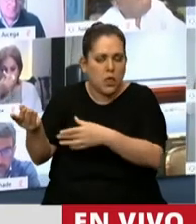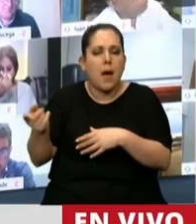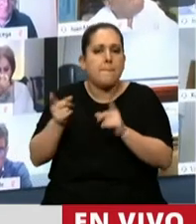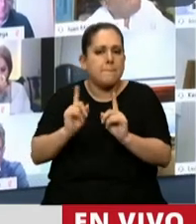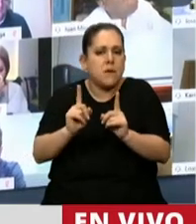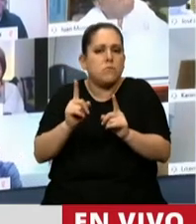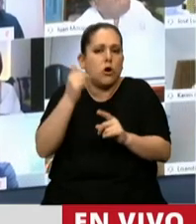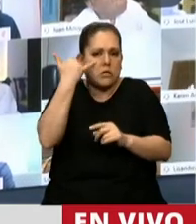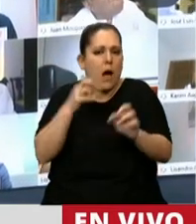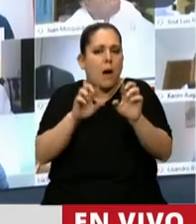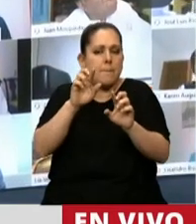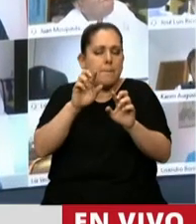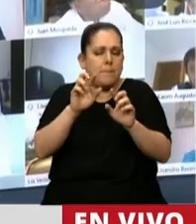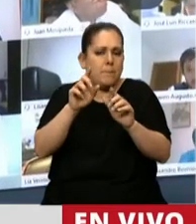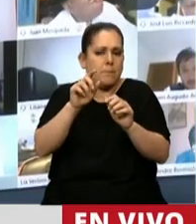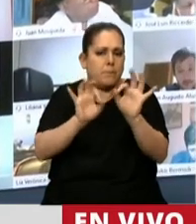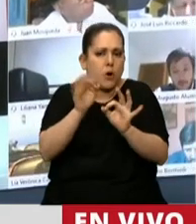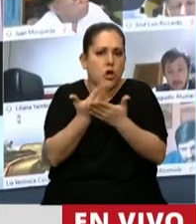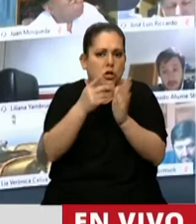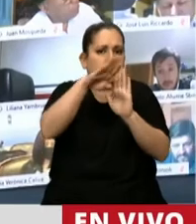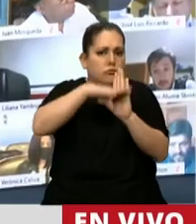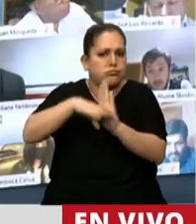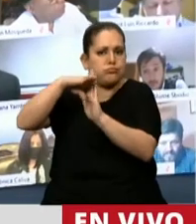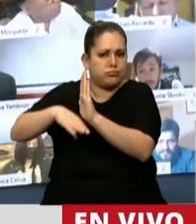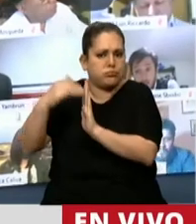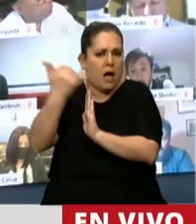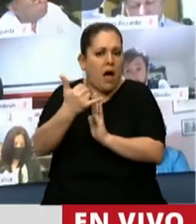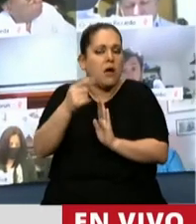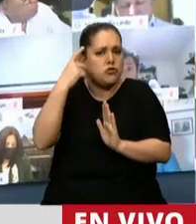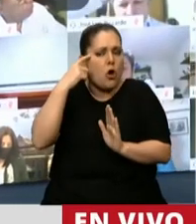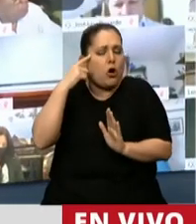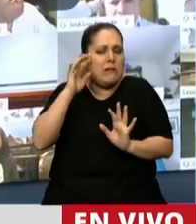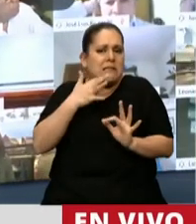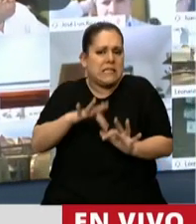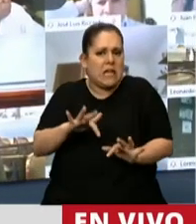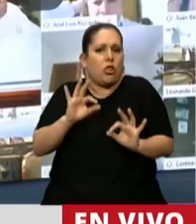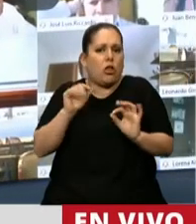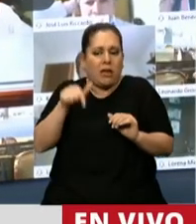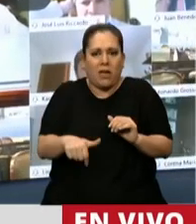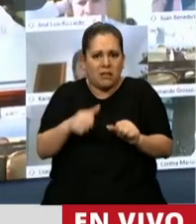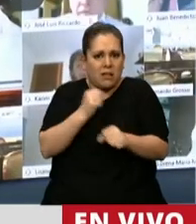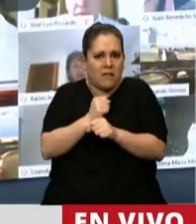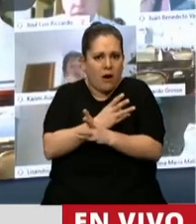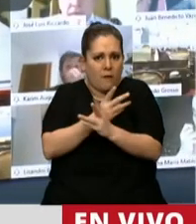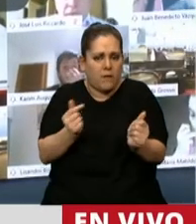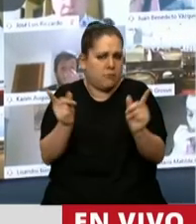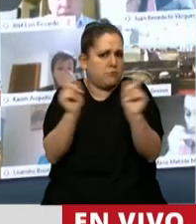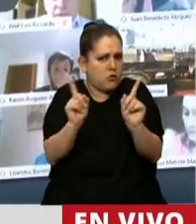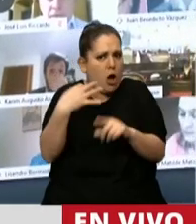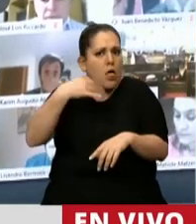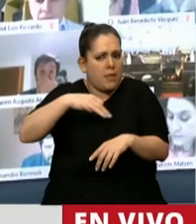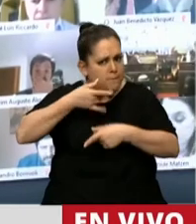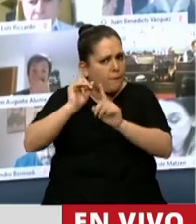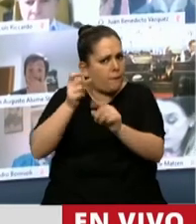través de varios proyectos. Entiendo que no se agota aquí el trabajo y que debemos seguir legislando para atraer y